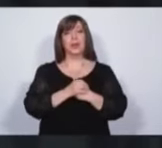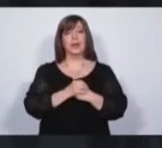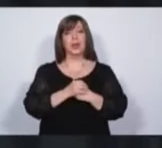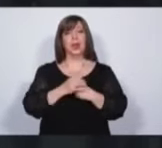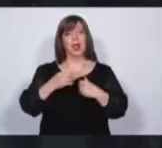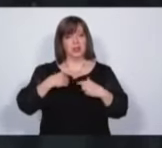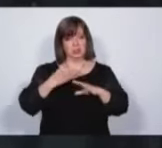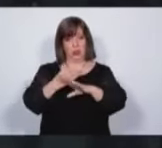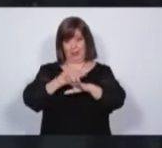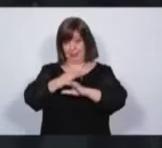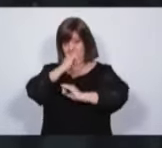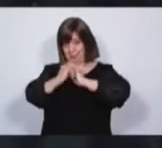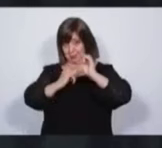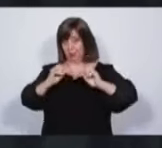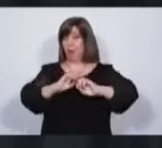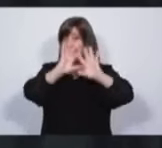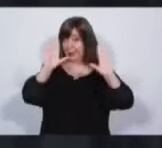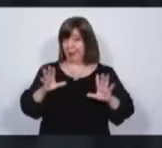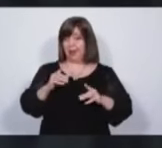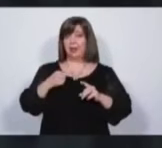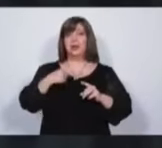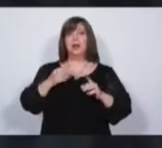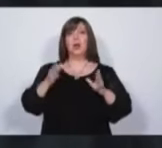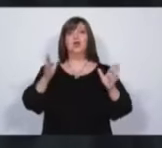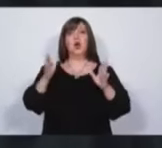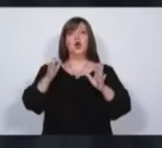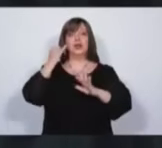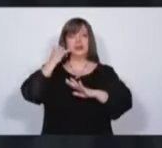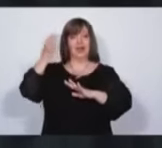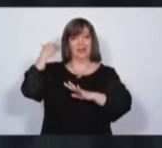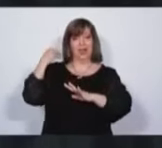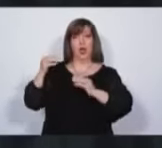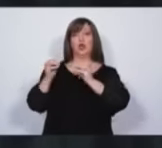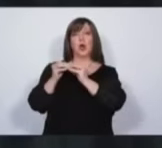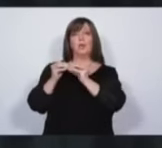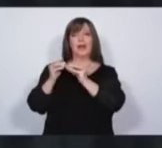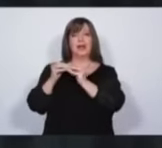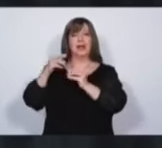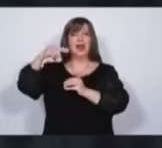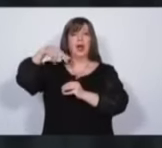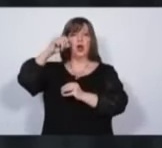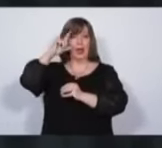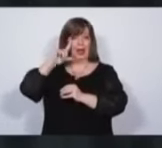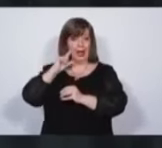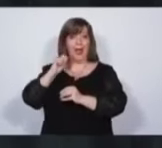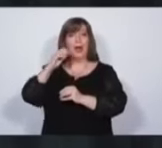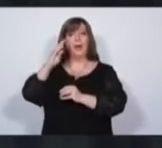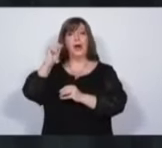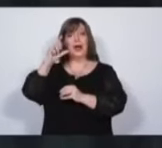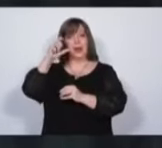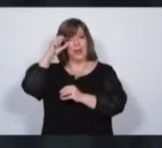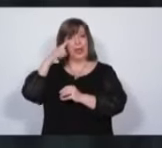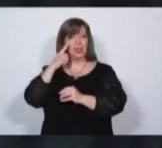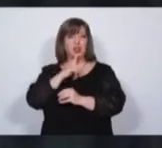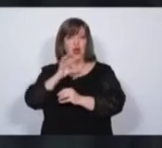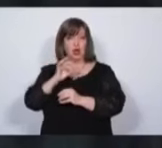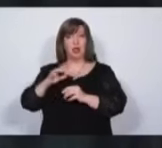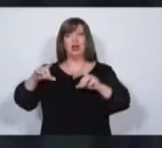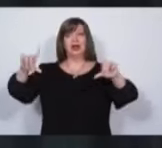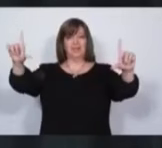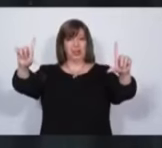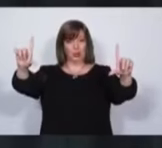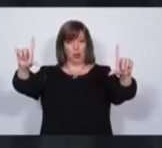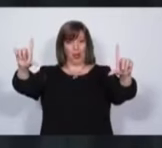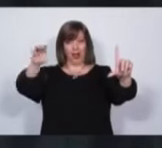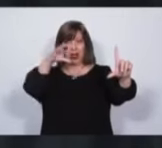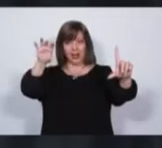Antes de empezar voy a aclarar que en el bloque anterior mi compañera Noelia Barbeito iba a participar en forma virtual como